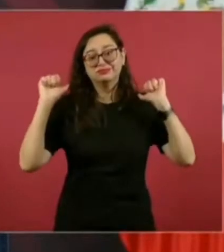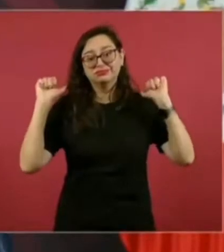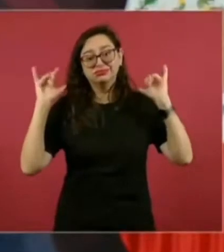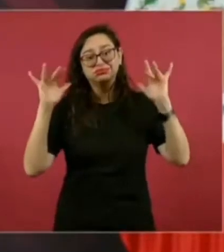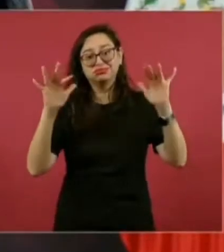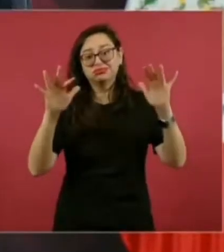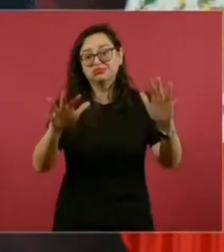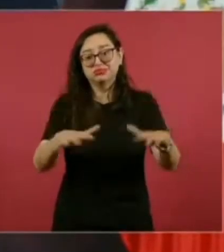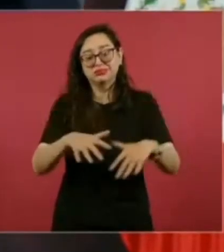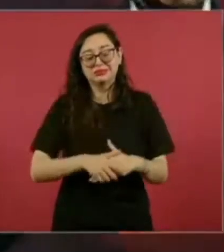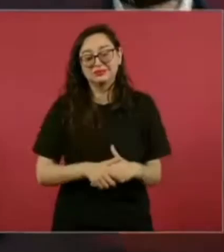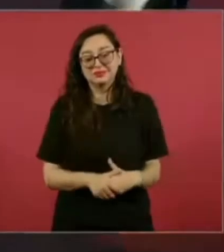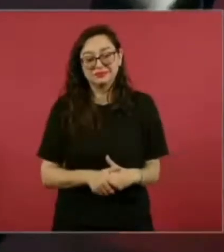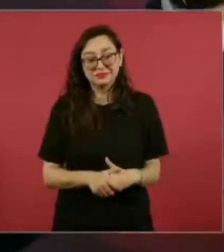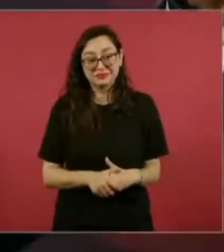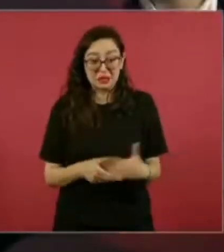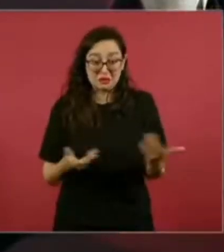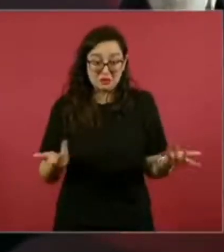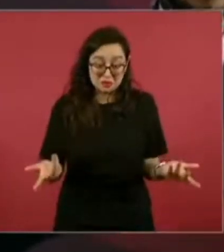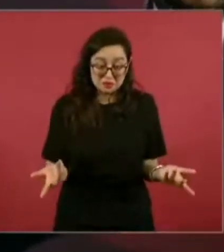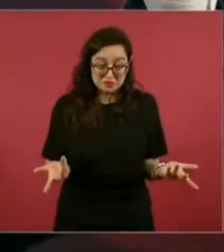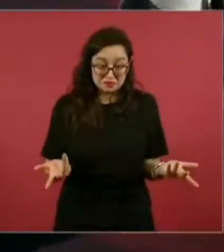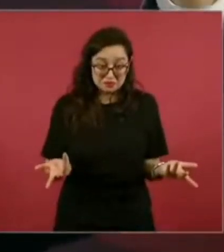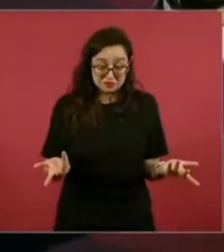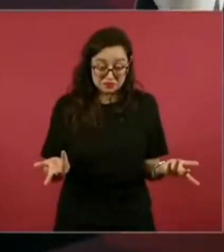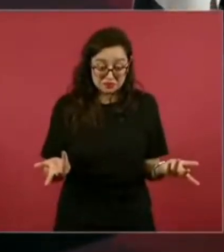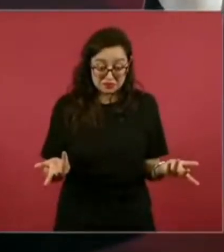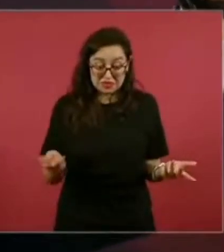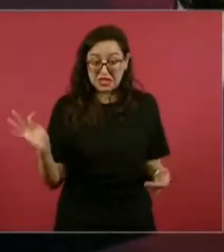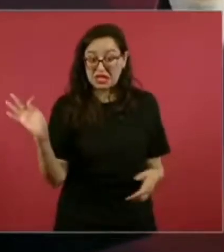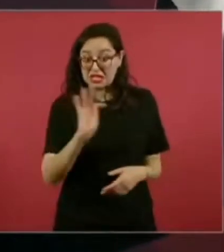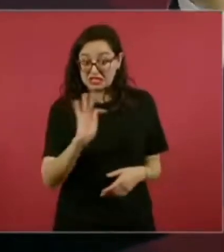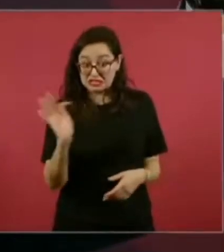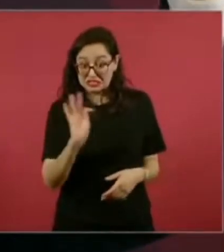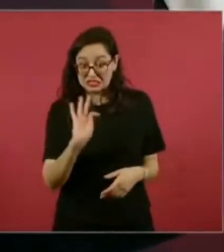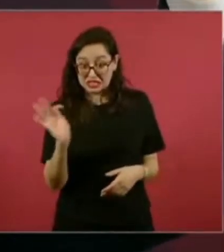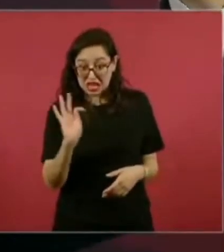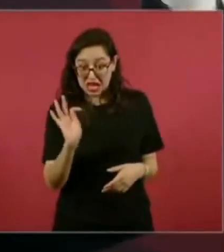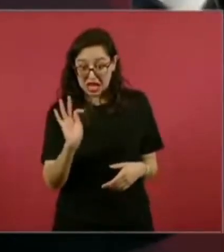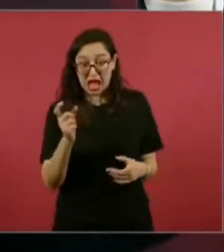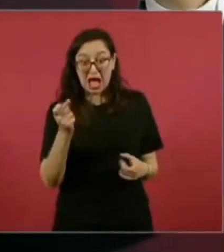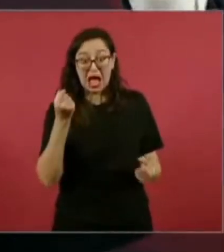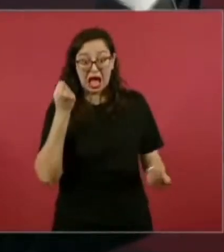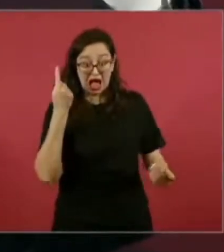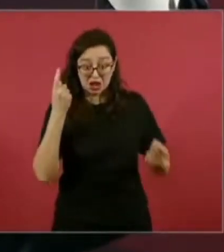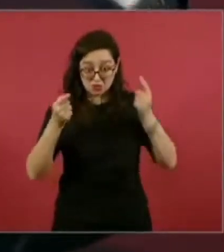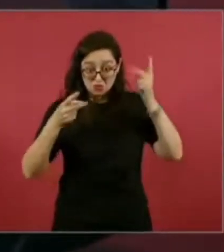en sé que son fifís, el que me vaya a ver